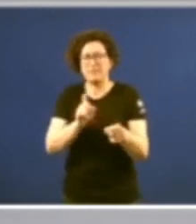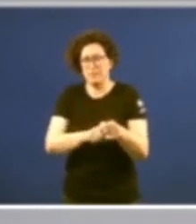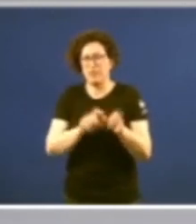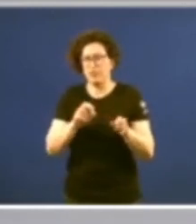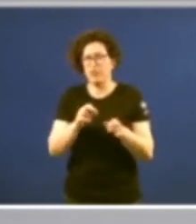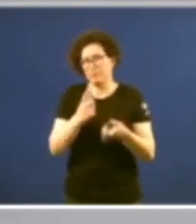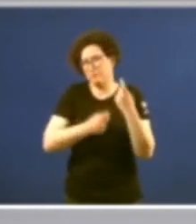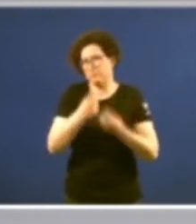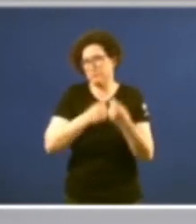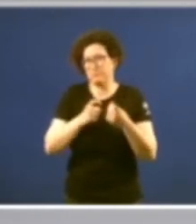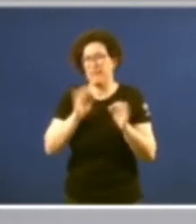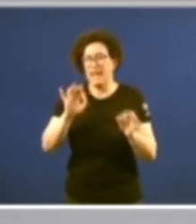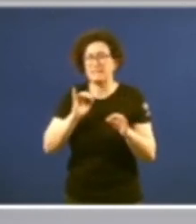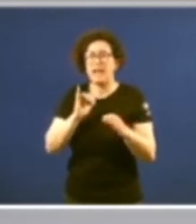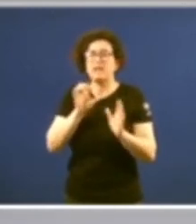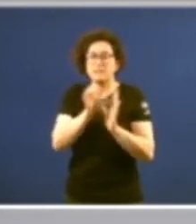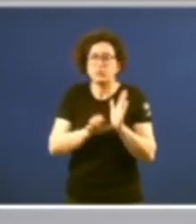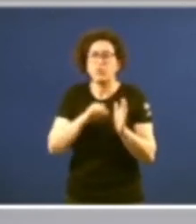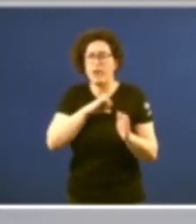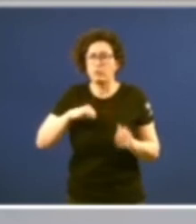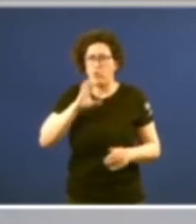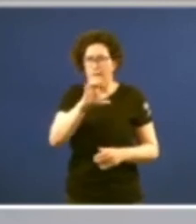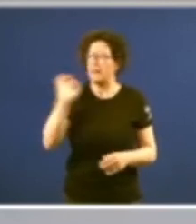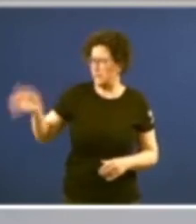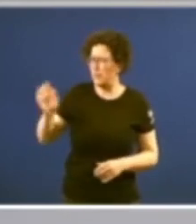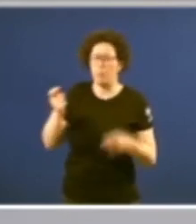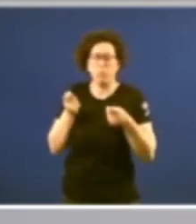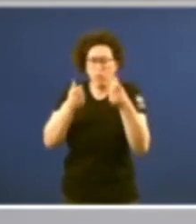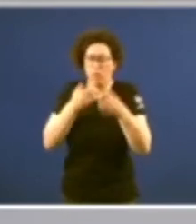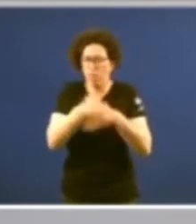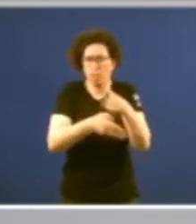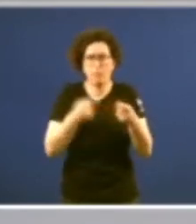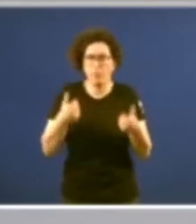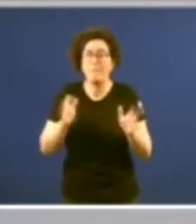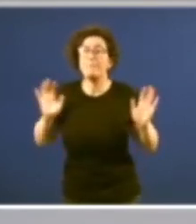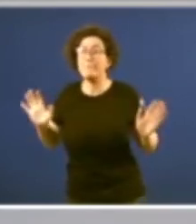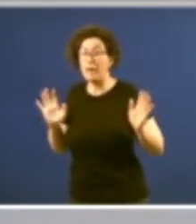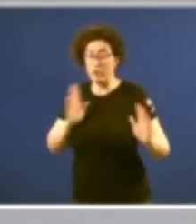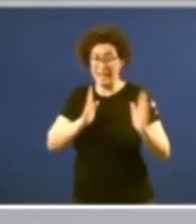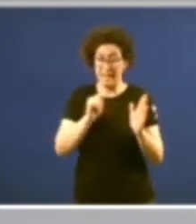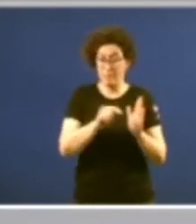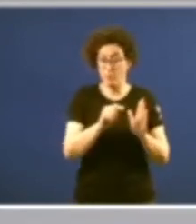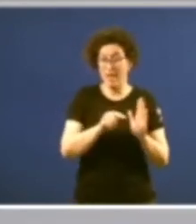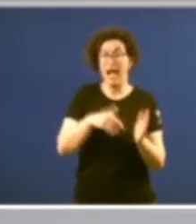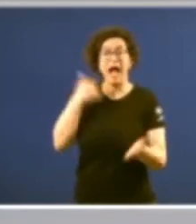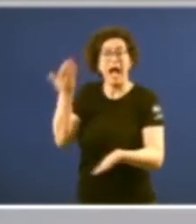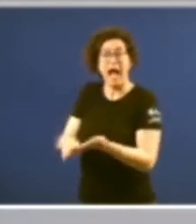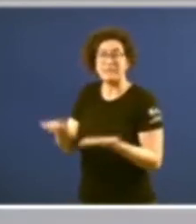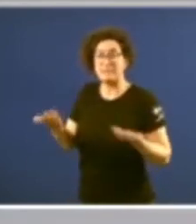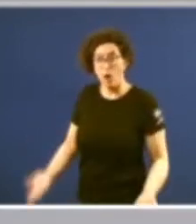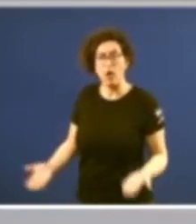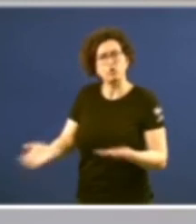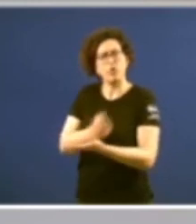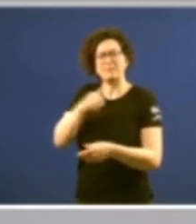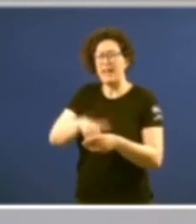do estatuto de autonomía sin dúvida pero tampouco nadie discute que dende aquel atado agora todas as eleccións